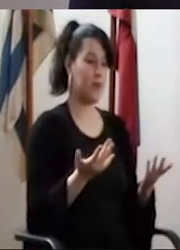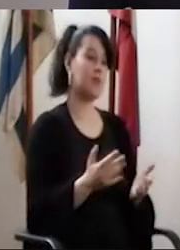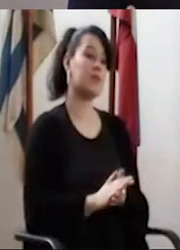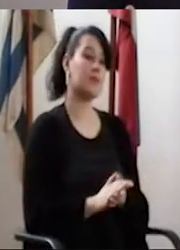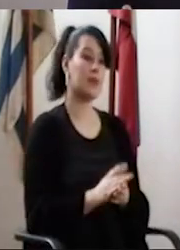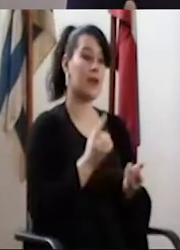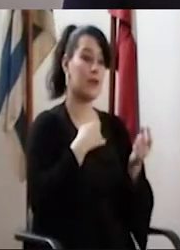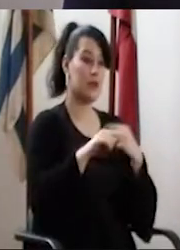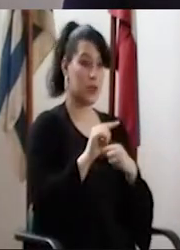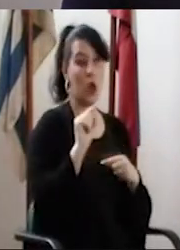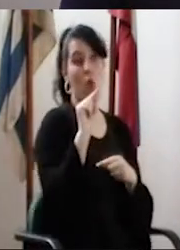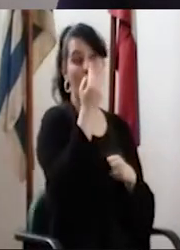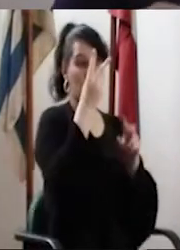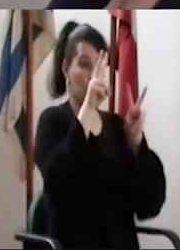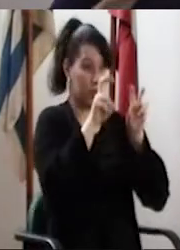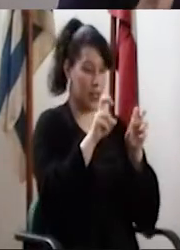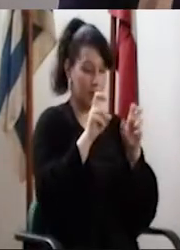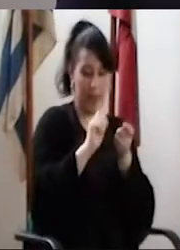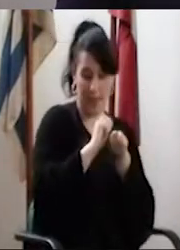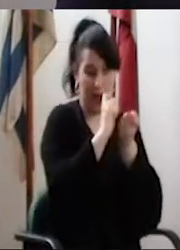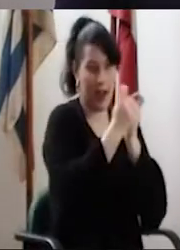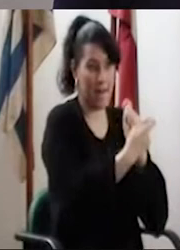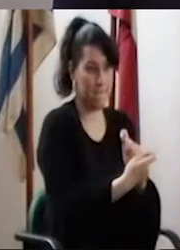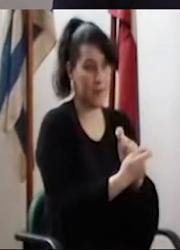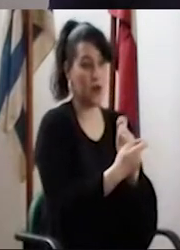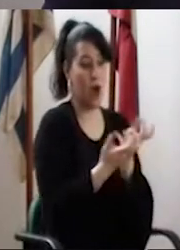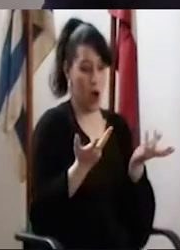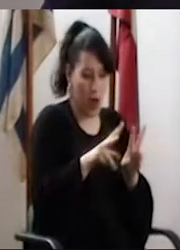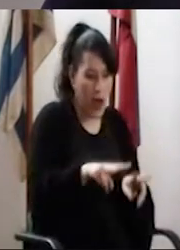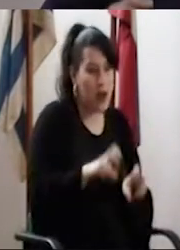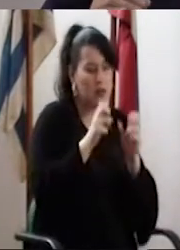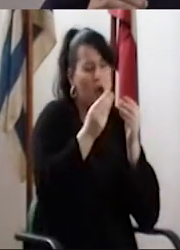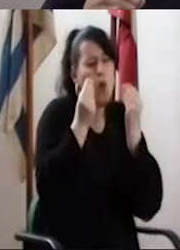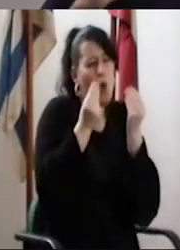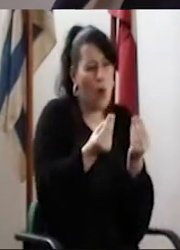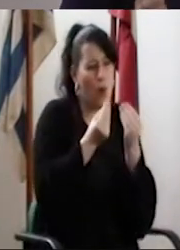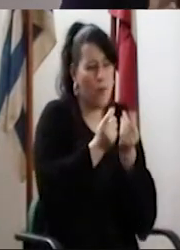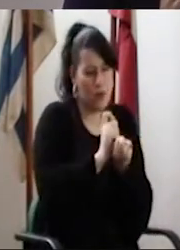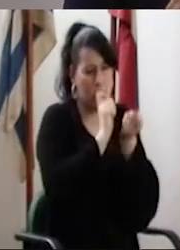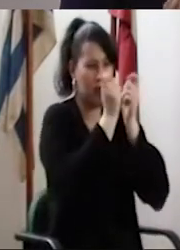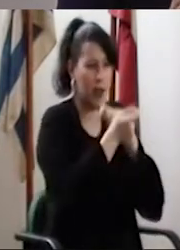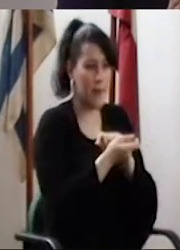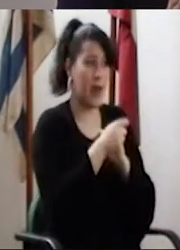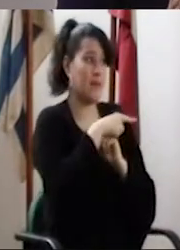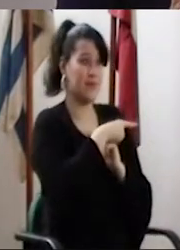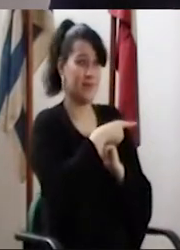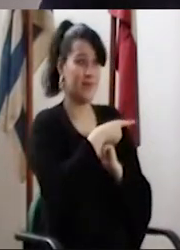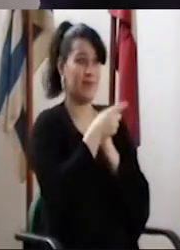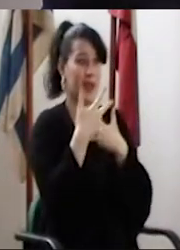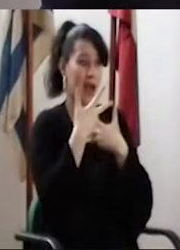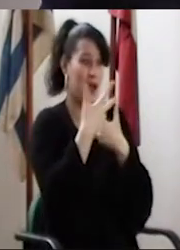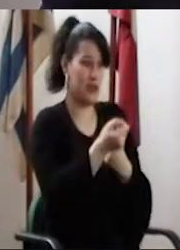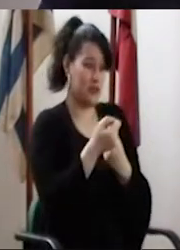como un ejemplo, ¿sí? Entonces, un aspecto de la transición que se está analizando cómo instrumentar